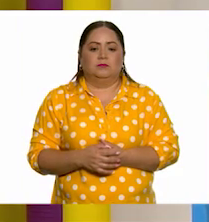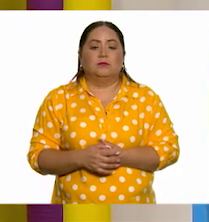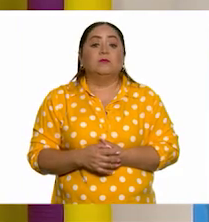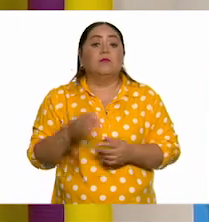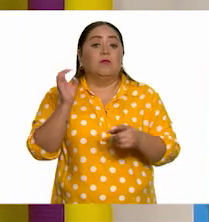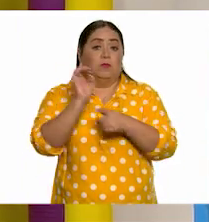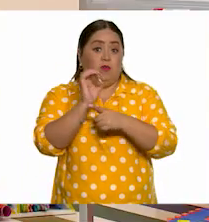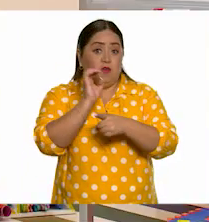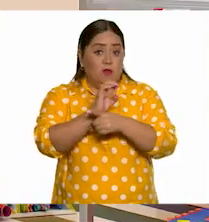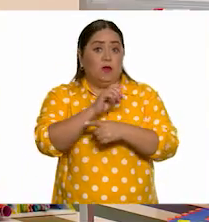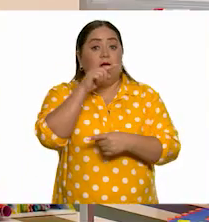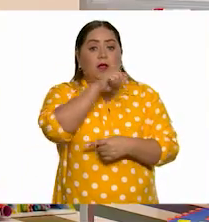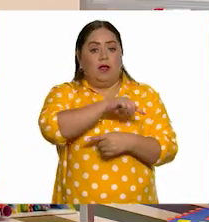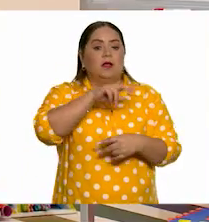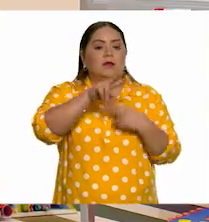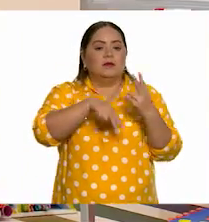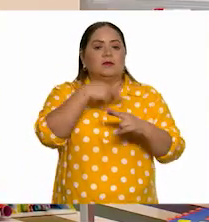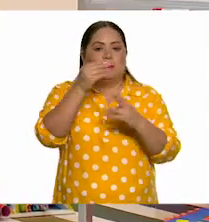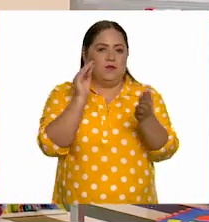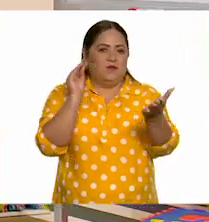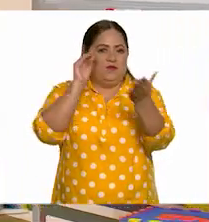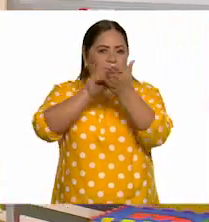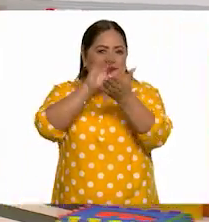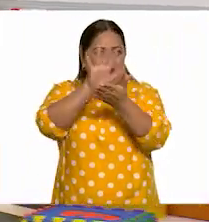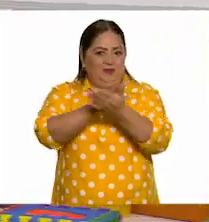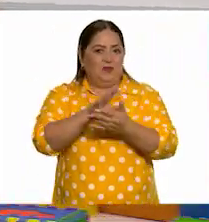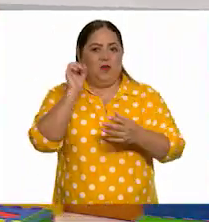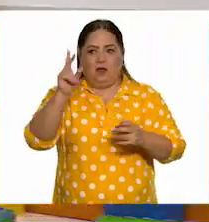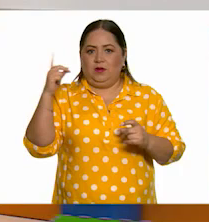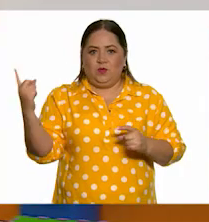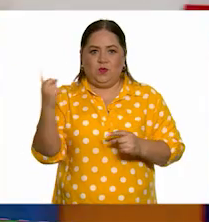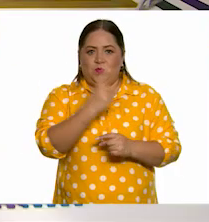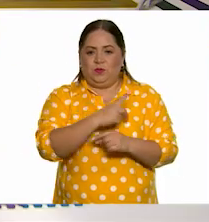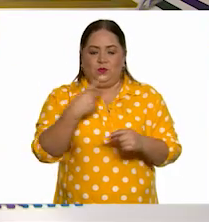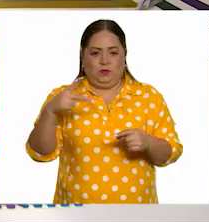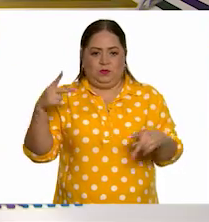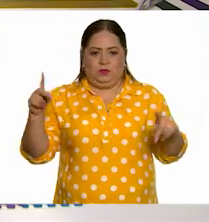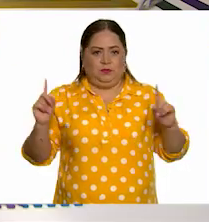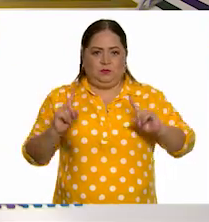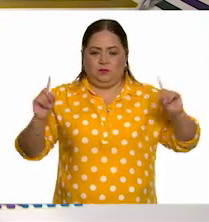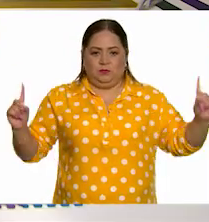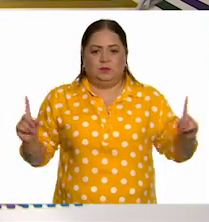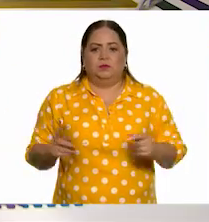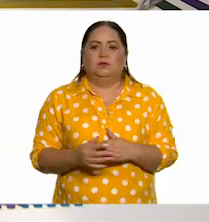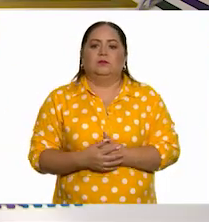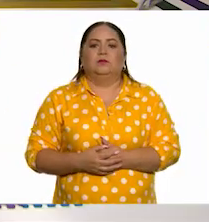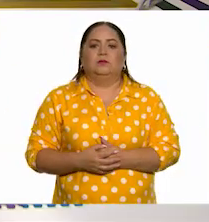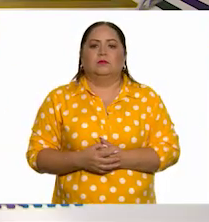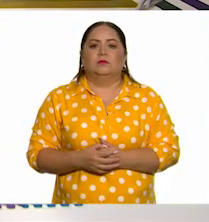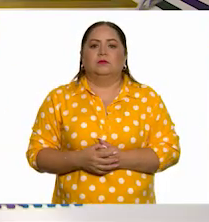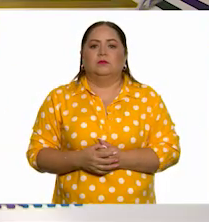Entonces, vamos a ir anotando, ¿sale? voy a anotar. Entonces, yo voy a anotar aquí.